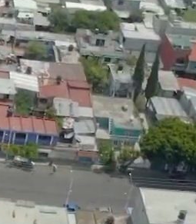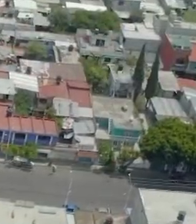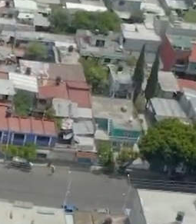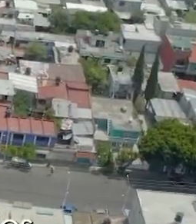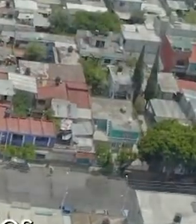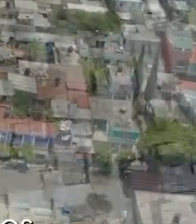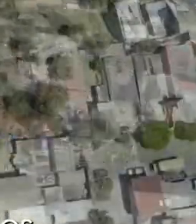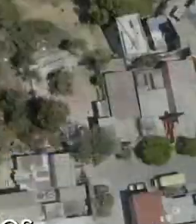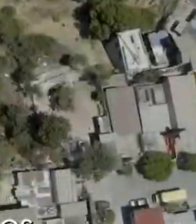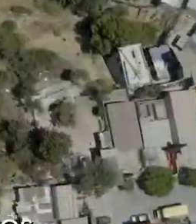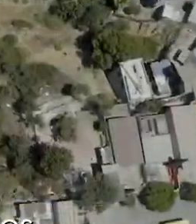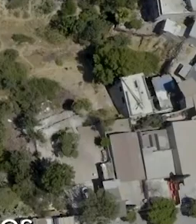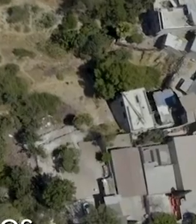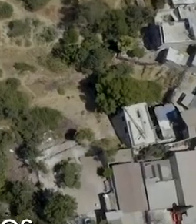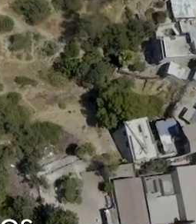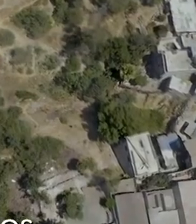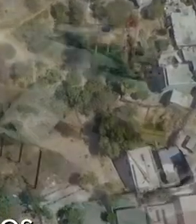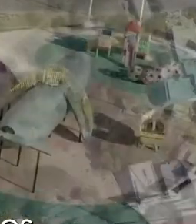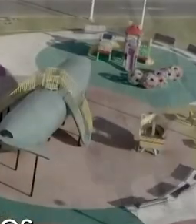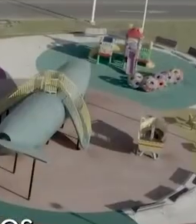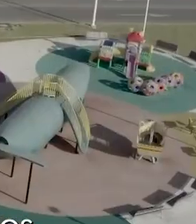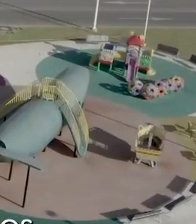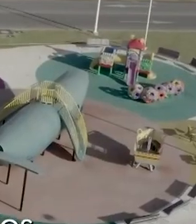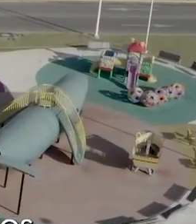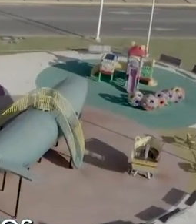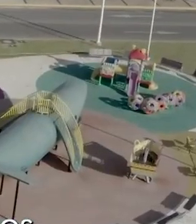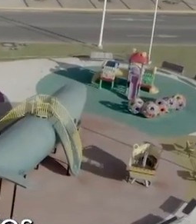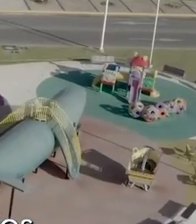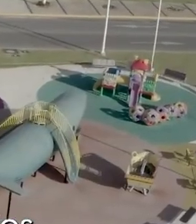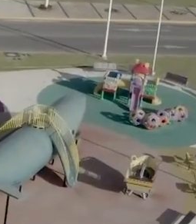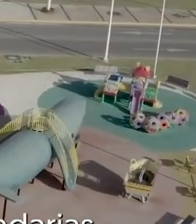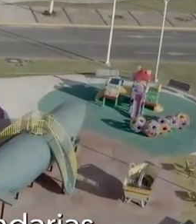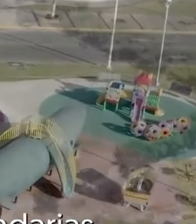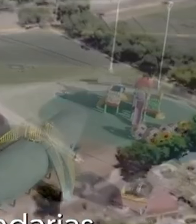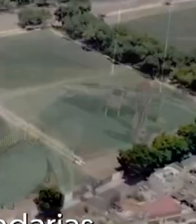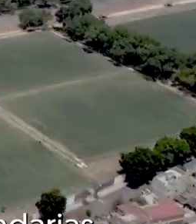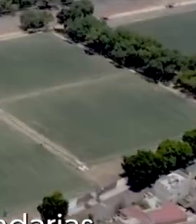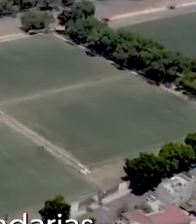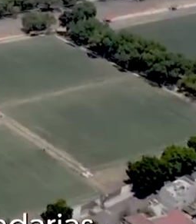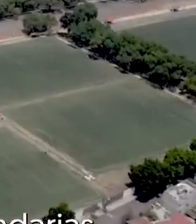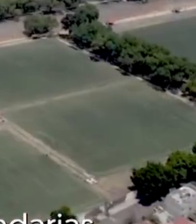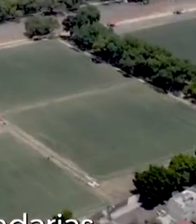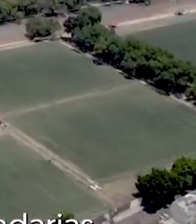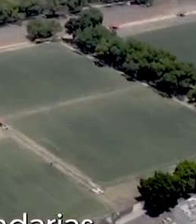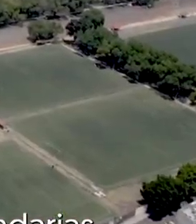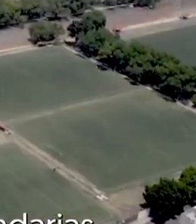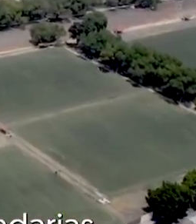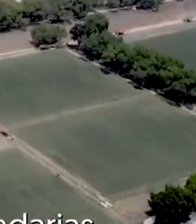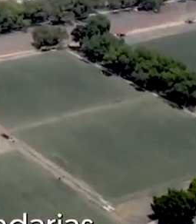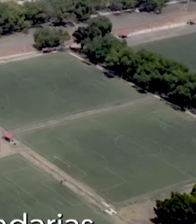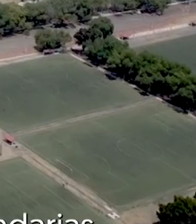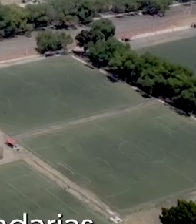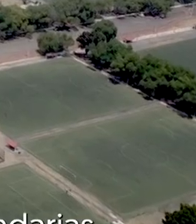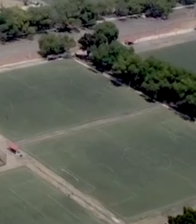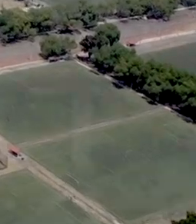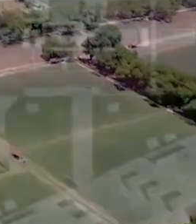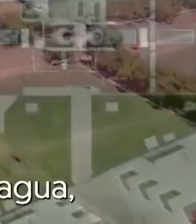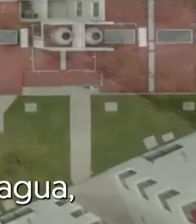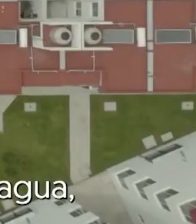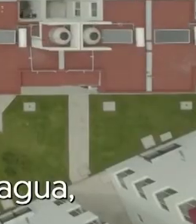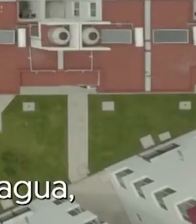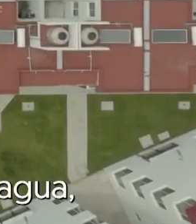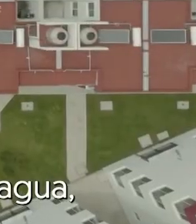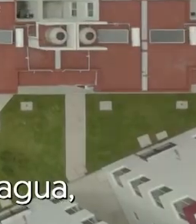educación, cultura, centros de trabajo, comercios y vialidades tanto primarias como secundarias.